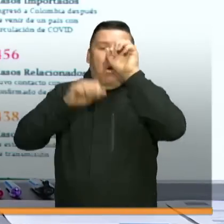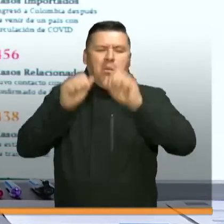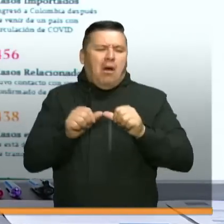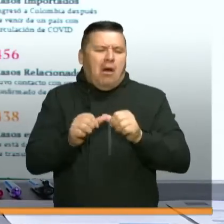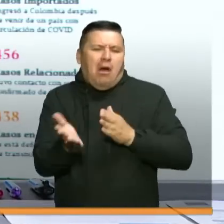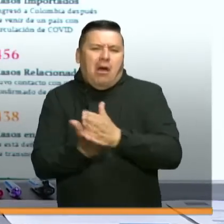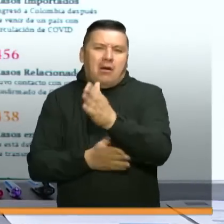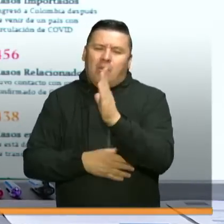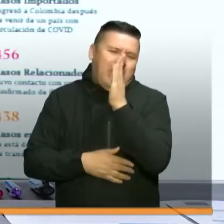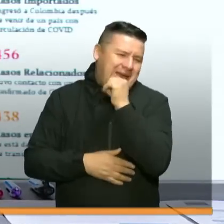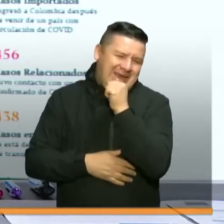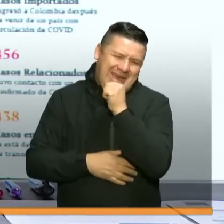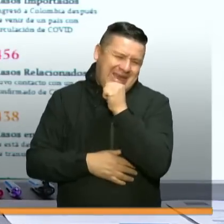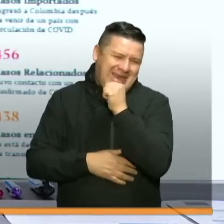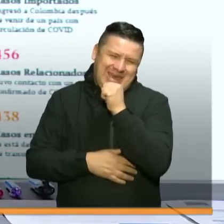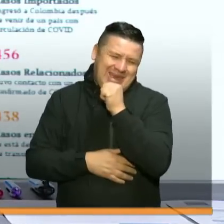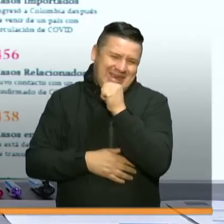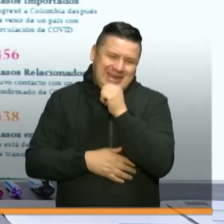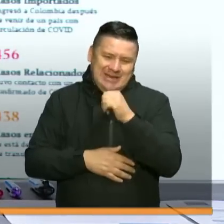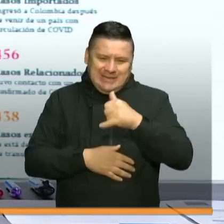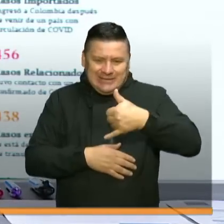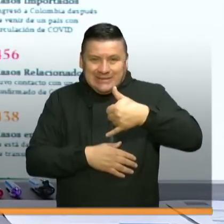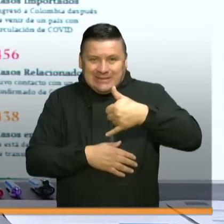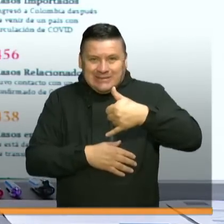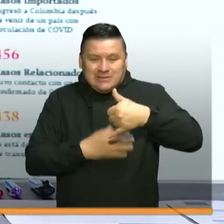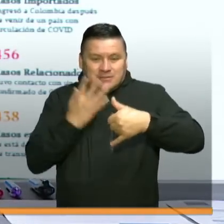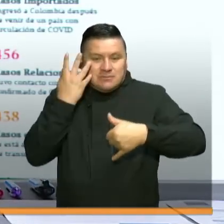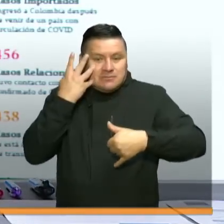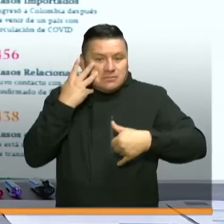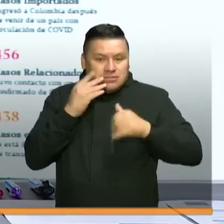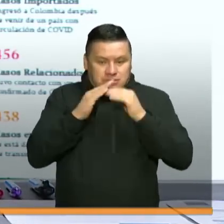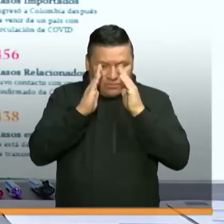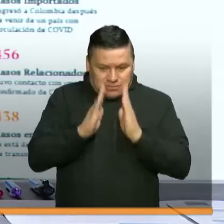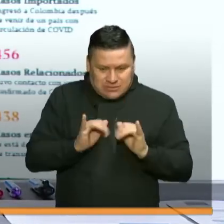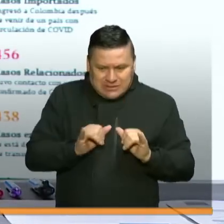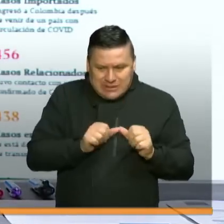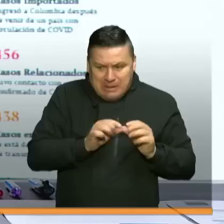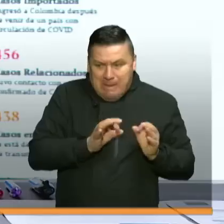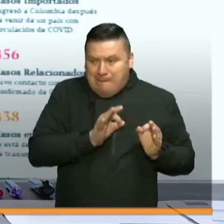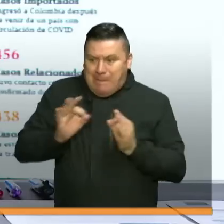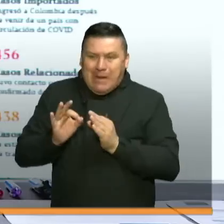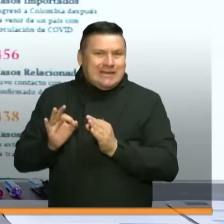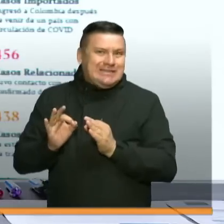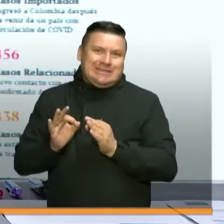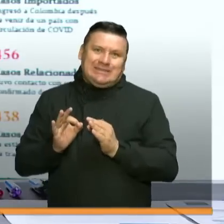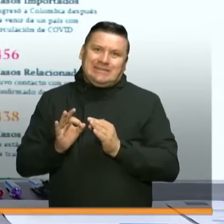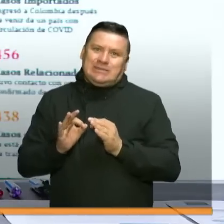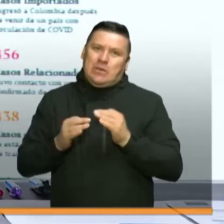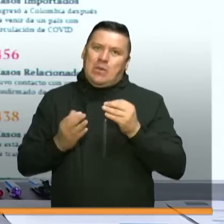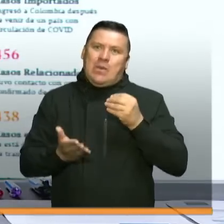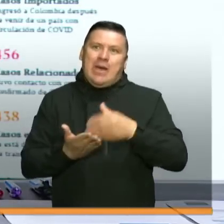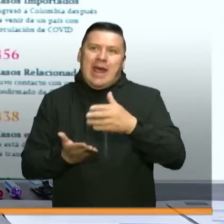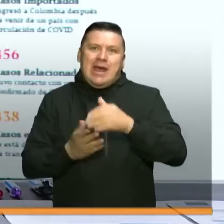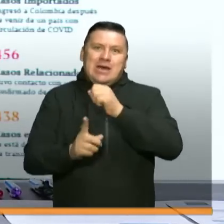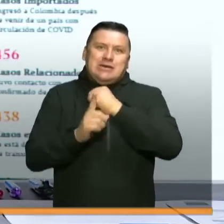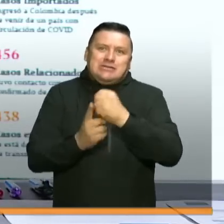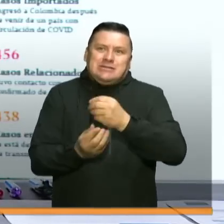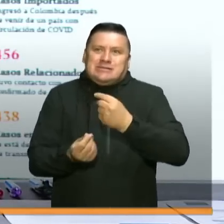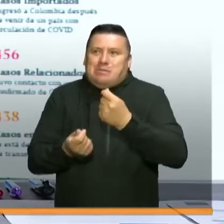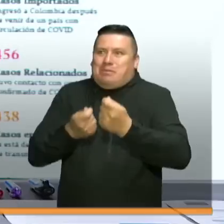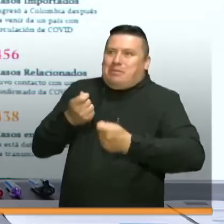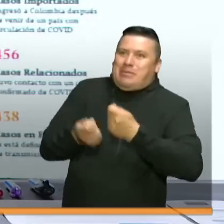indefinida. Y cuando digo cerrado es que las cuarentenas prolongarlas indefinidamente traen enormes costos sociales